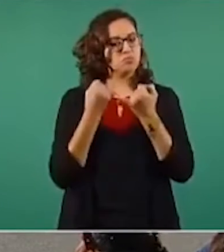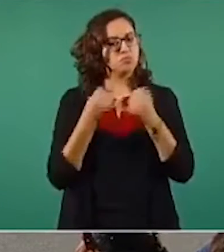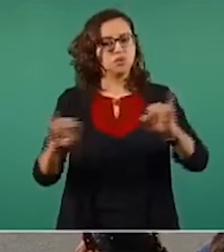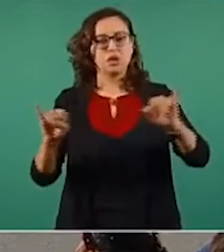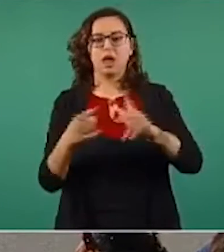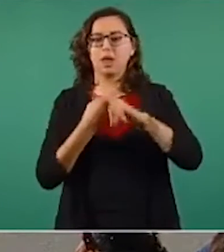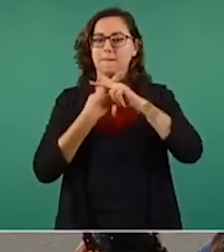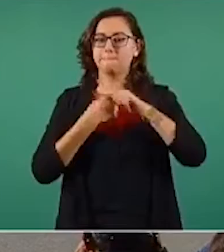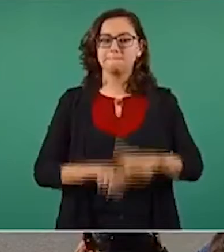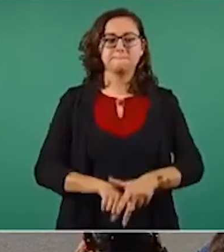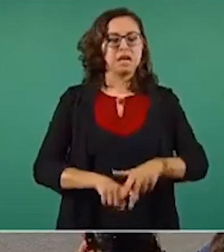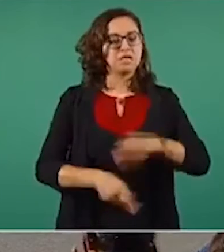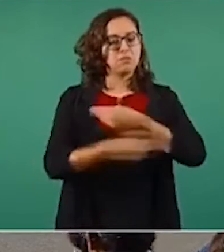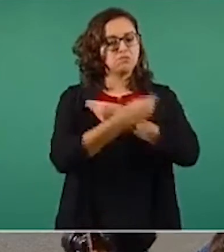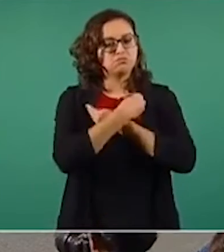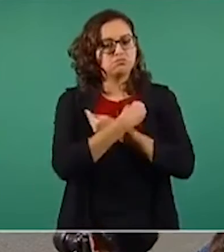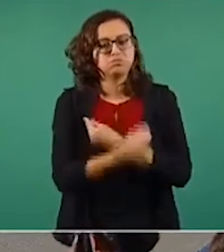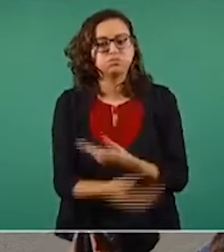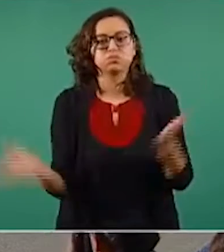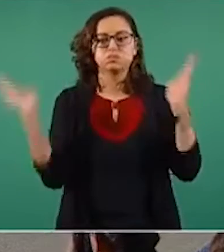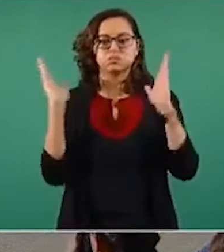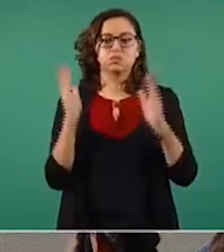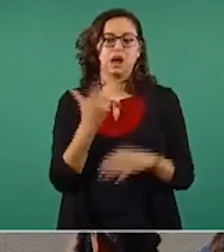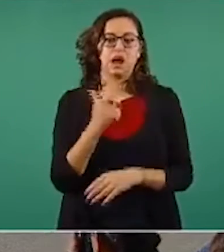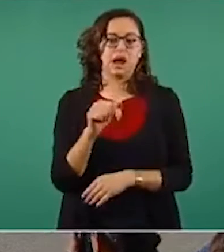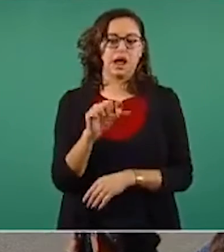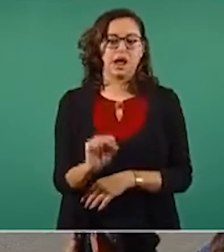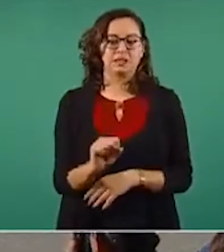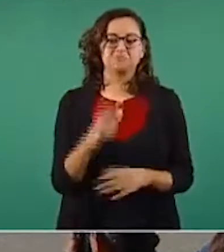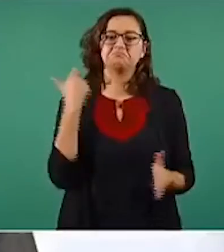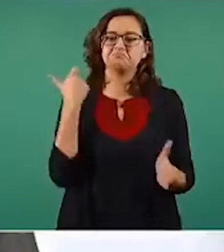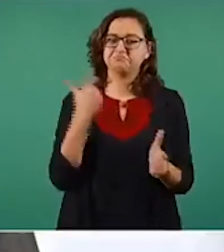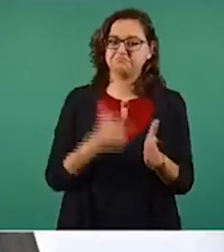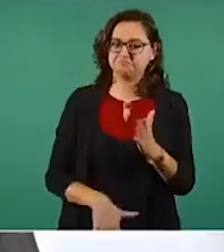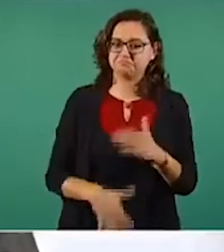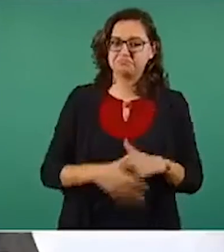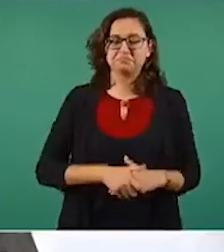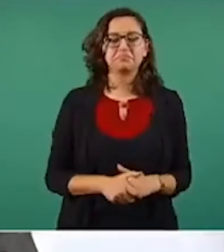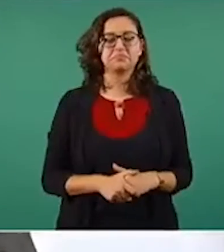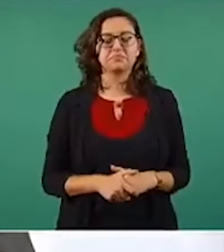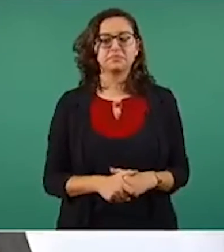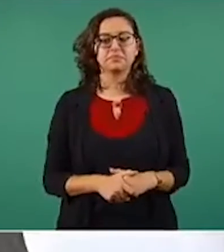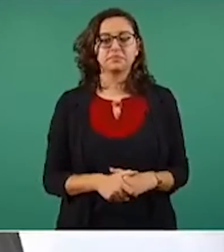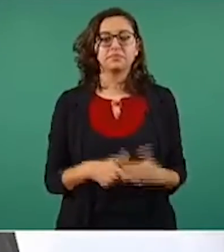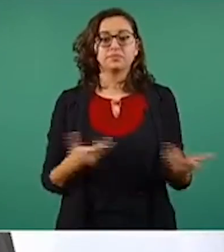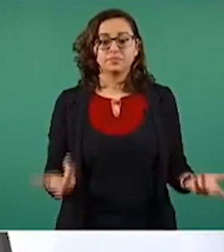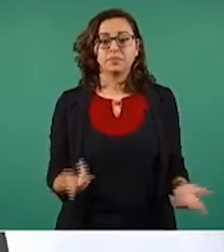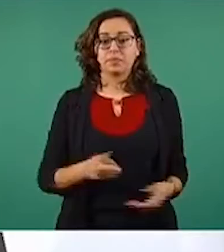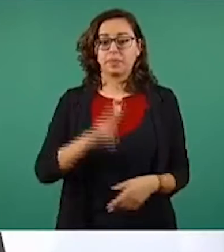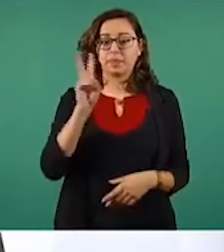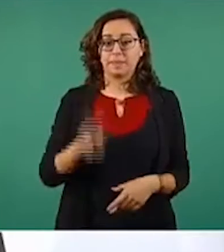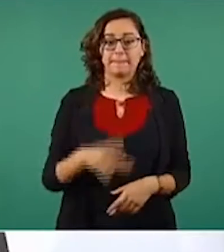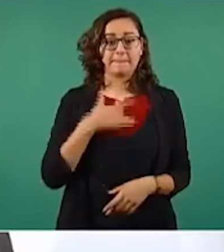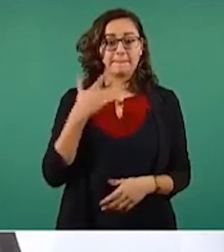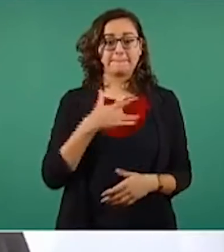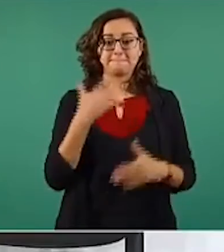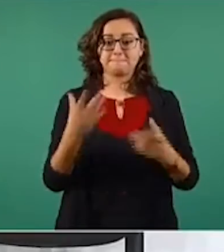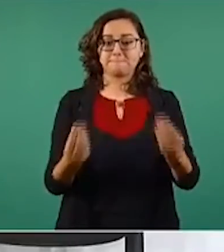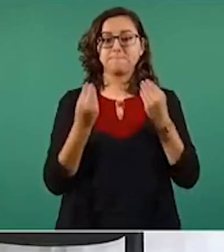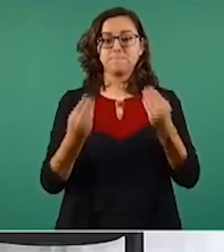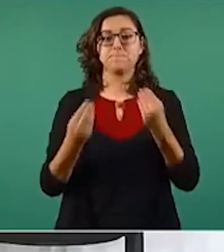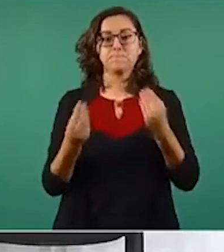en diversas zonas de Iztapalapa. Así que agradecemos realmente, estamos muy, pero muy